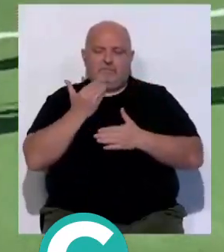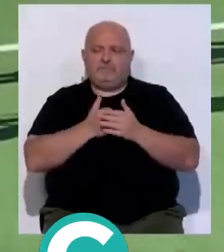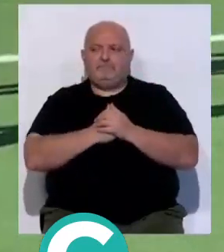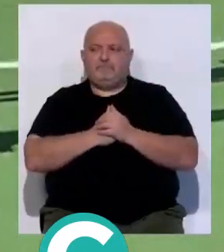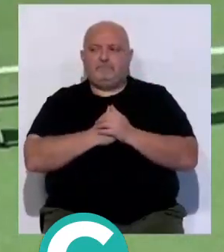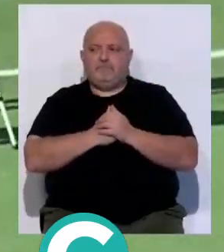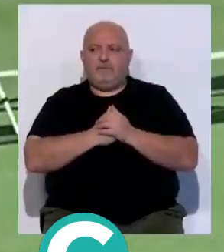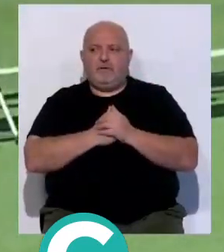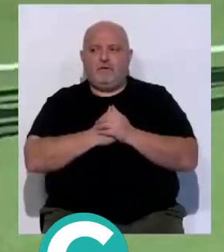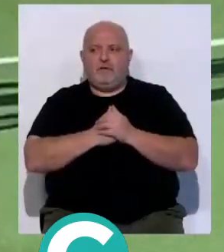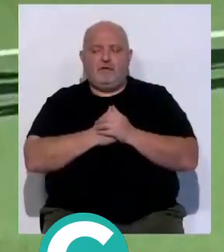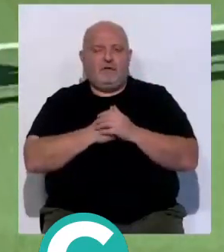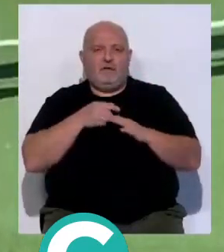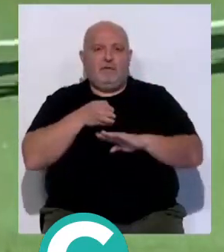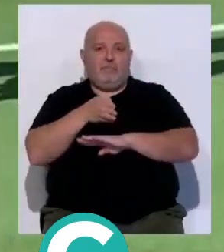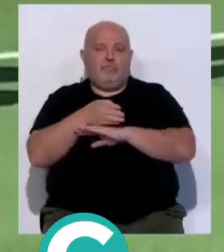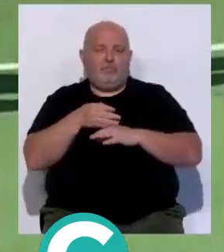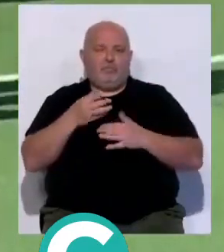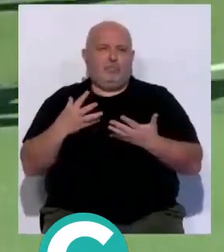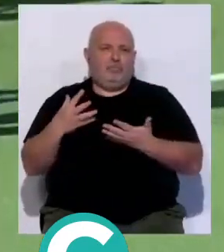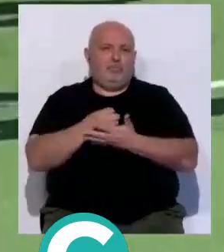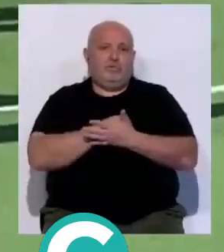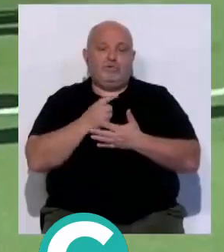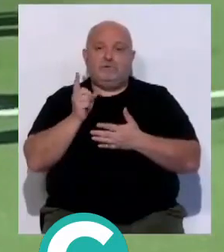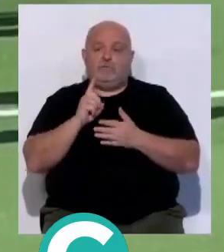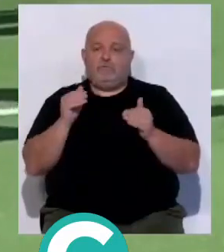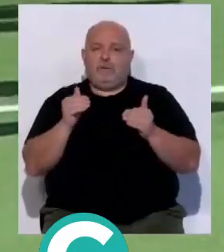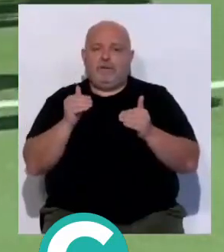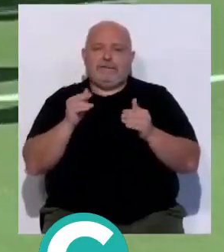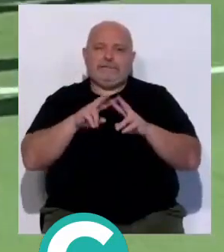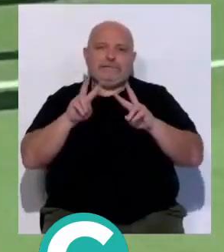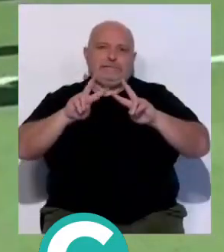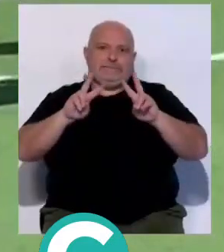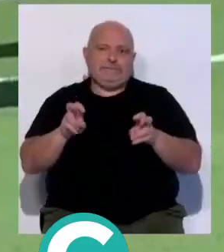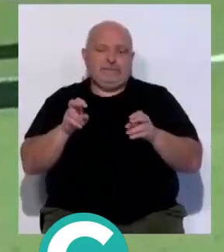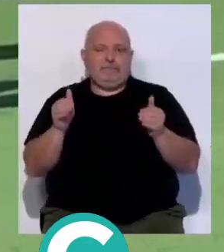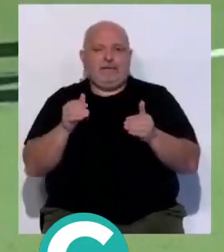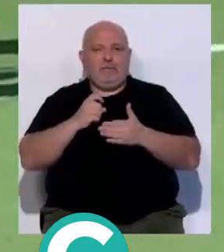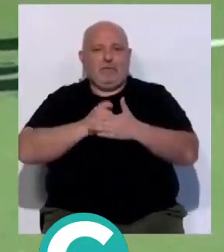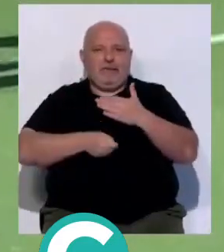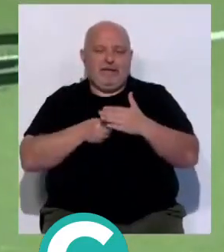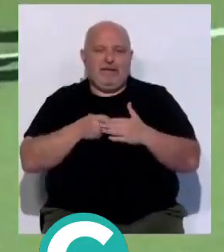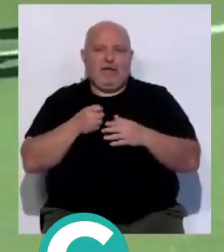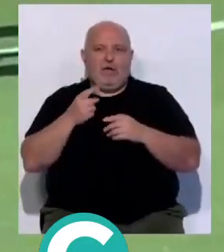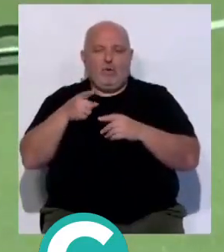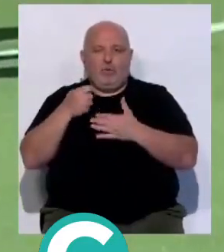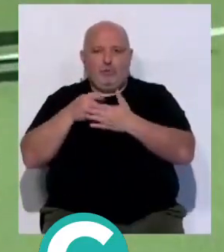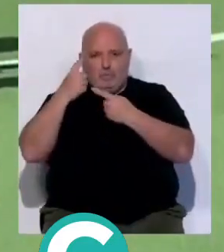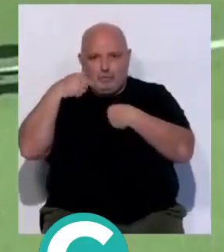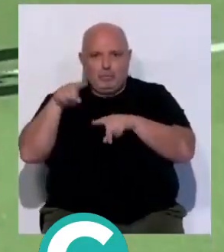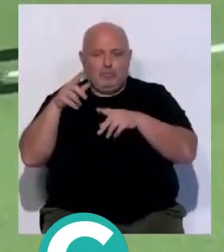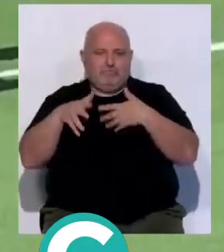no se tiene que pasar ni un minuto porque seguramente tendrían que pagar una pequeña multita para que sirva después para una comida o algo así.